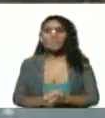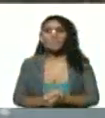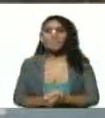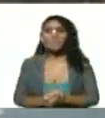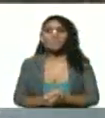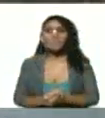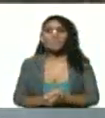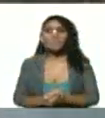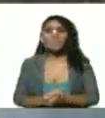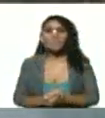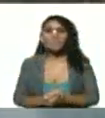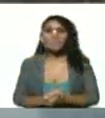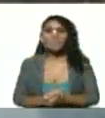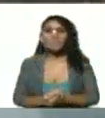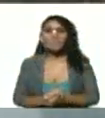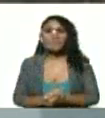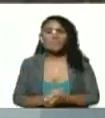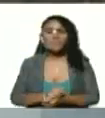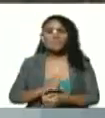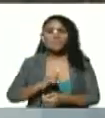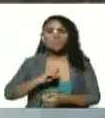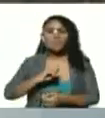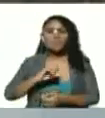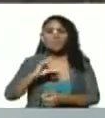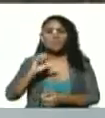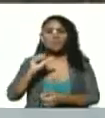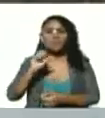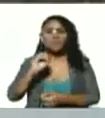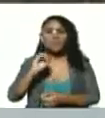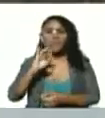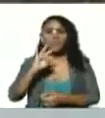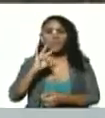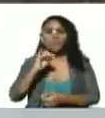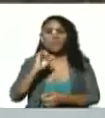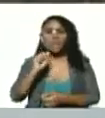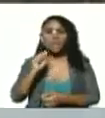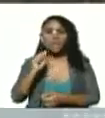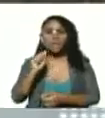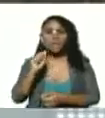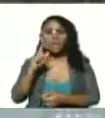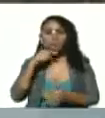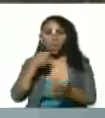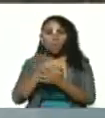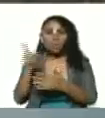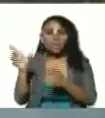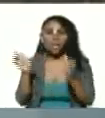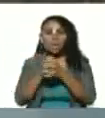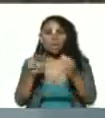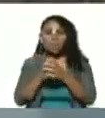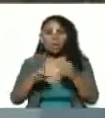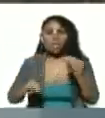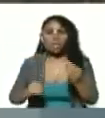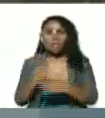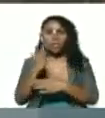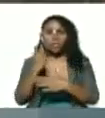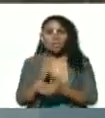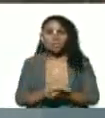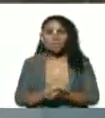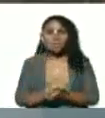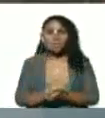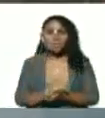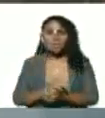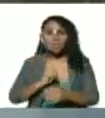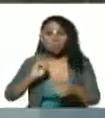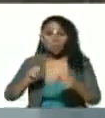con Ana Sofía se llama con todo el equipo de la fundación Jorge